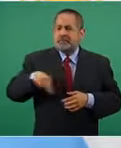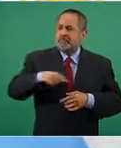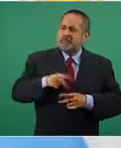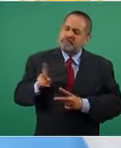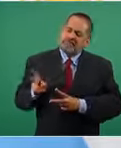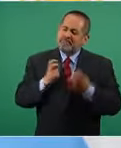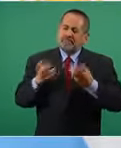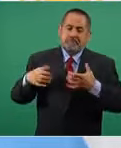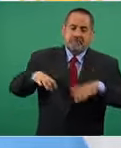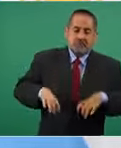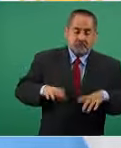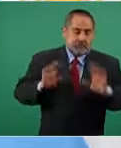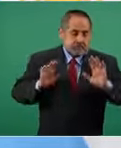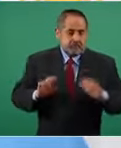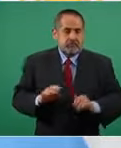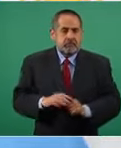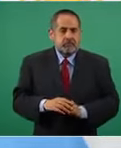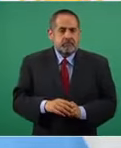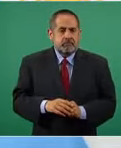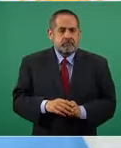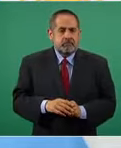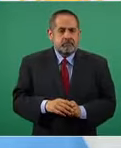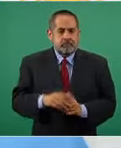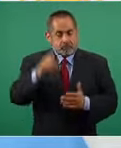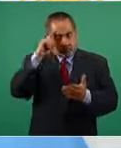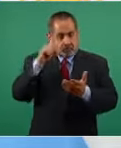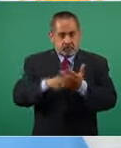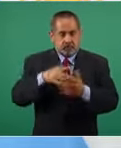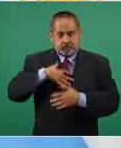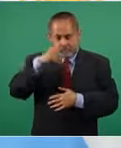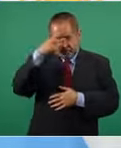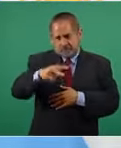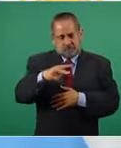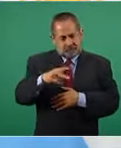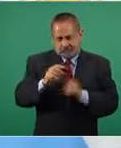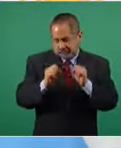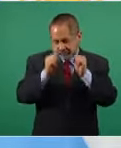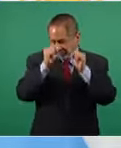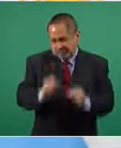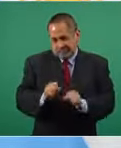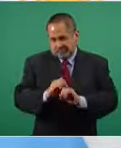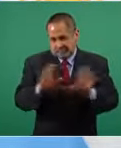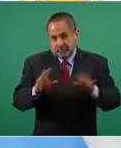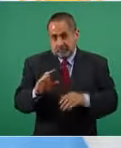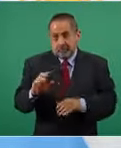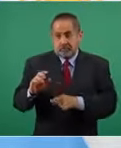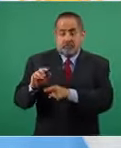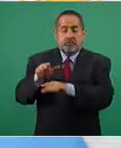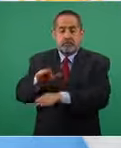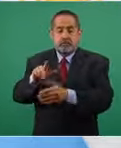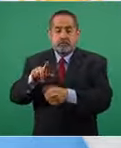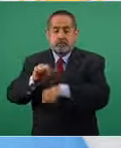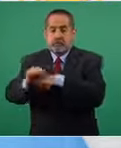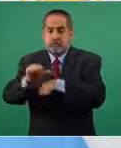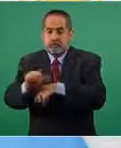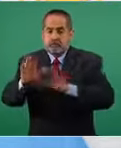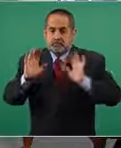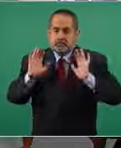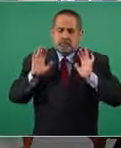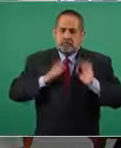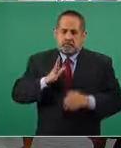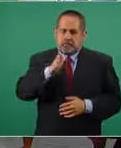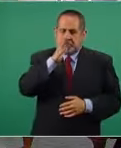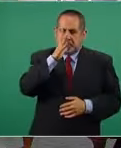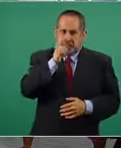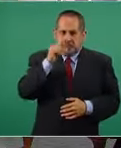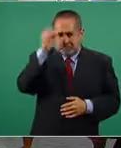yo creo que en el caso de México no hay duda en el caso de Argentina no puedo